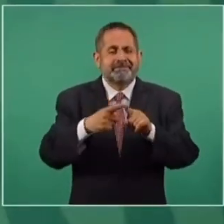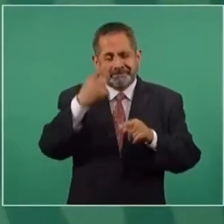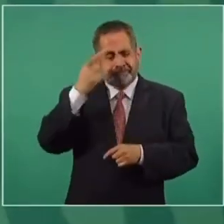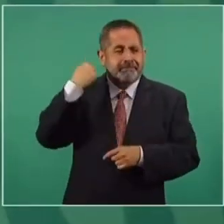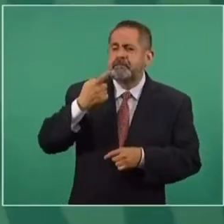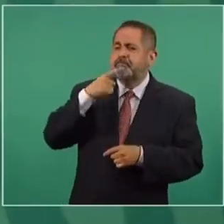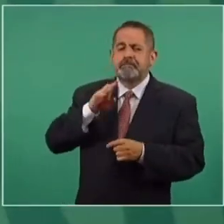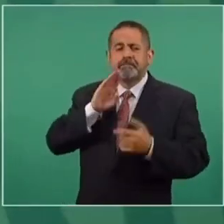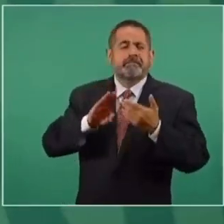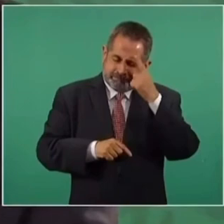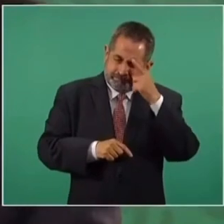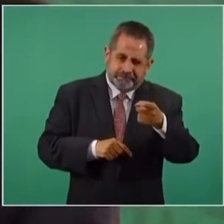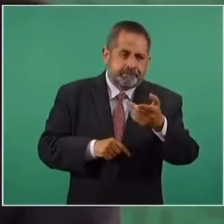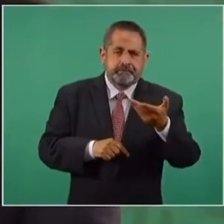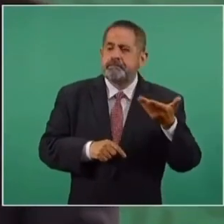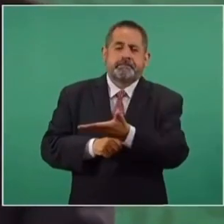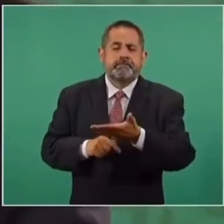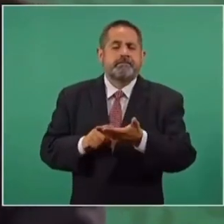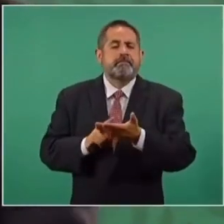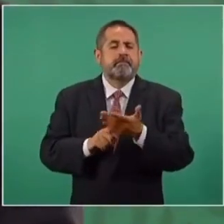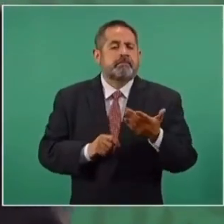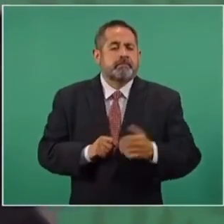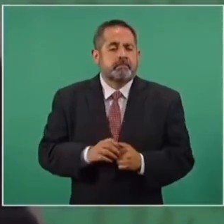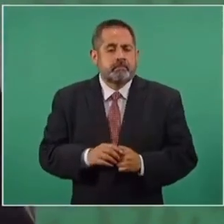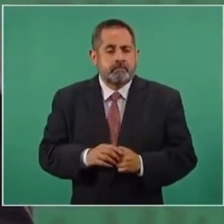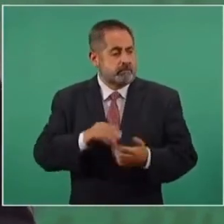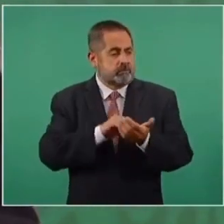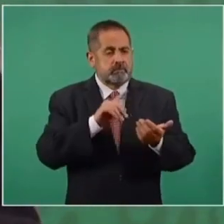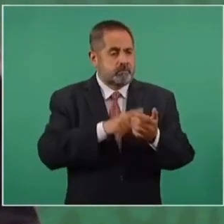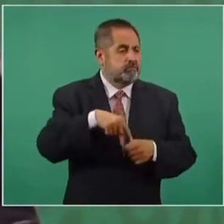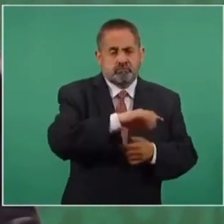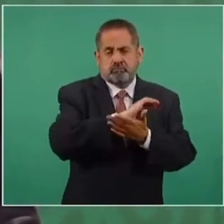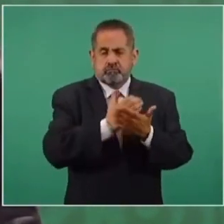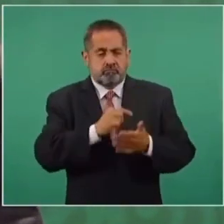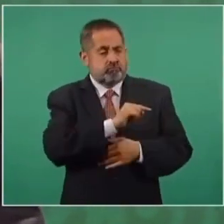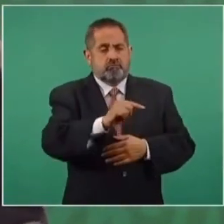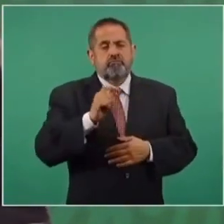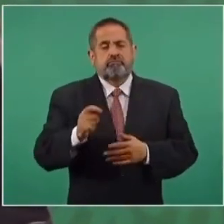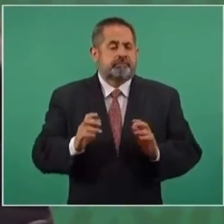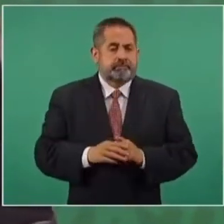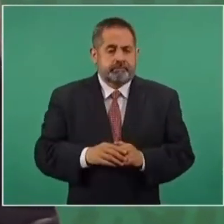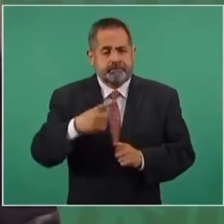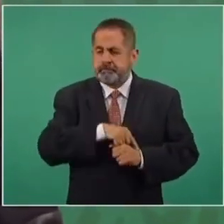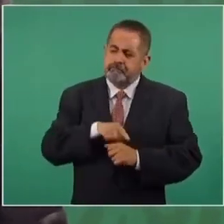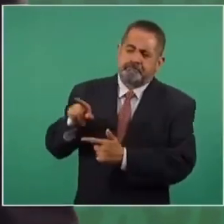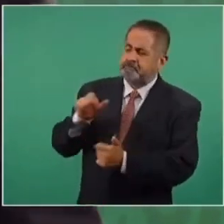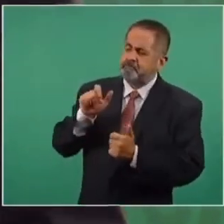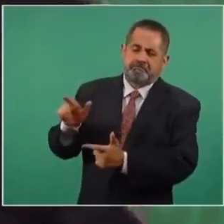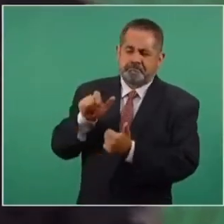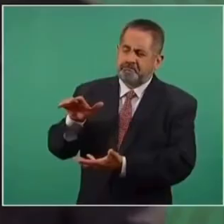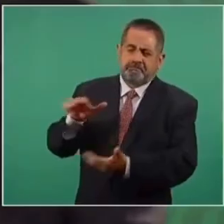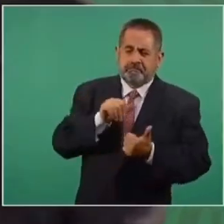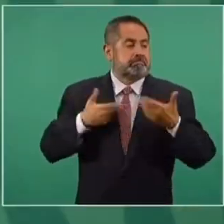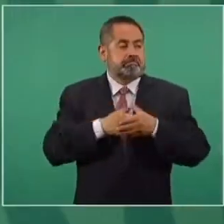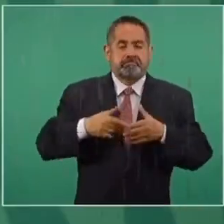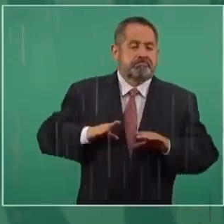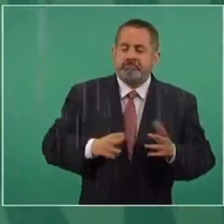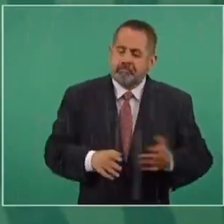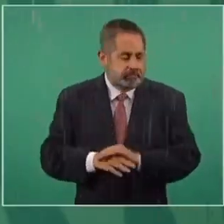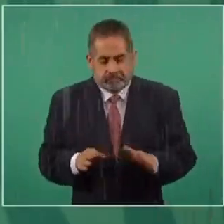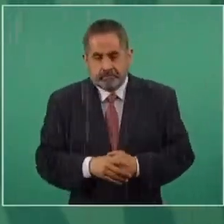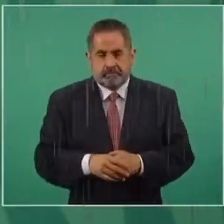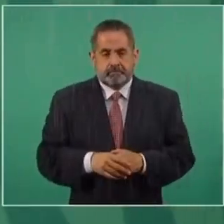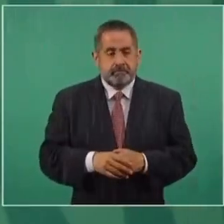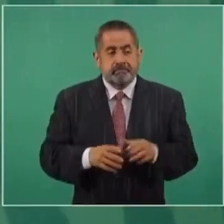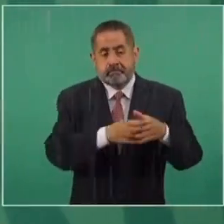que presentaron empresas que tenían y siguen teniendo contratos donde cobran mucho por la luz. Entonces, ahora